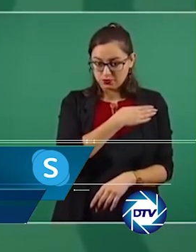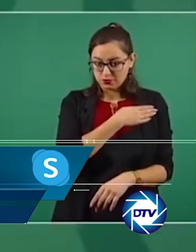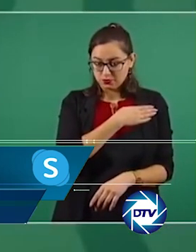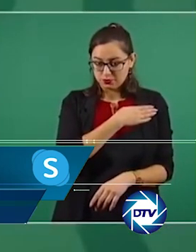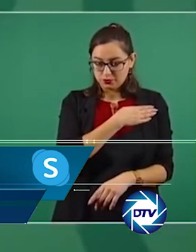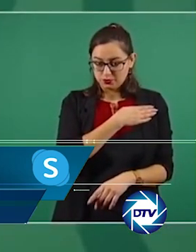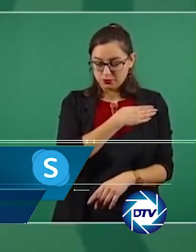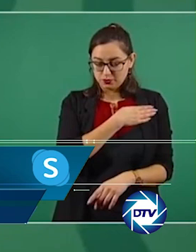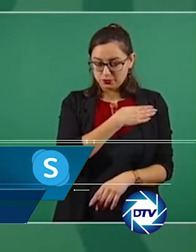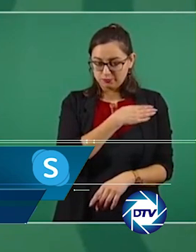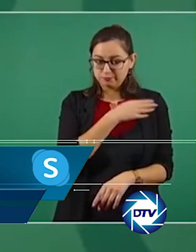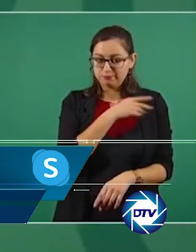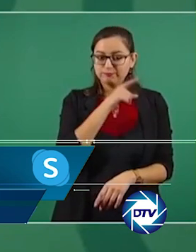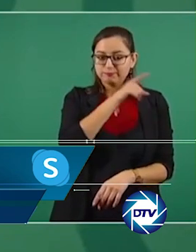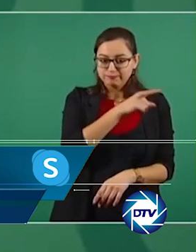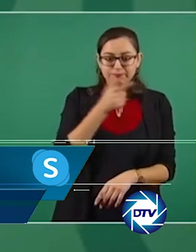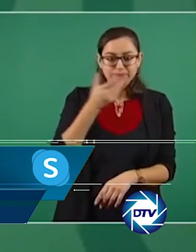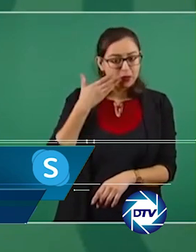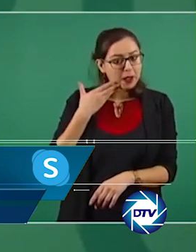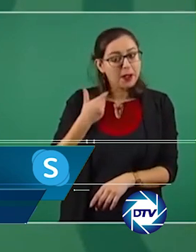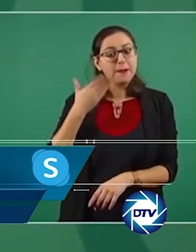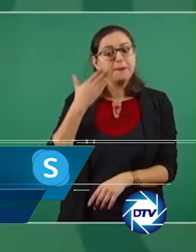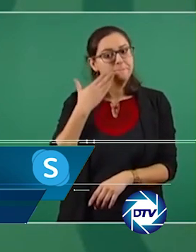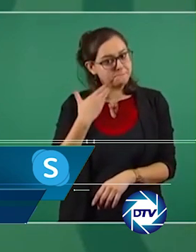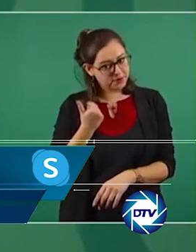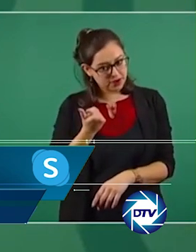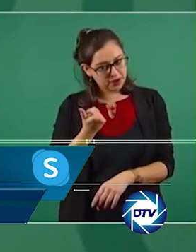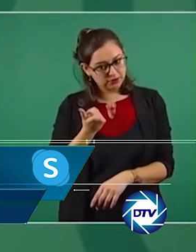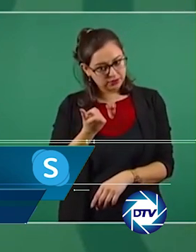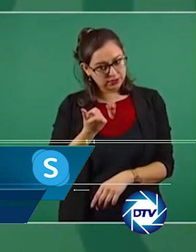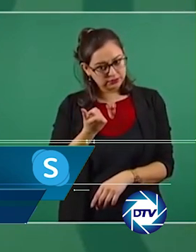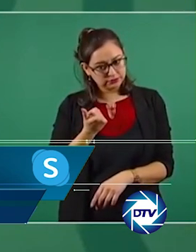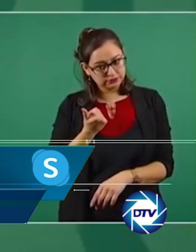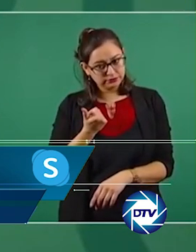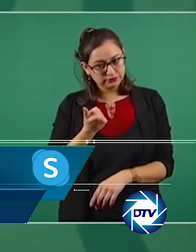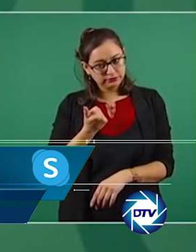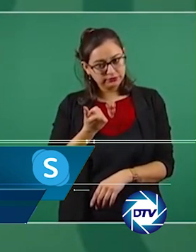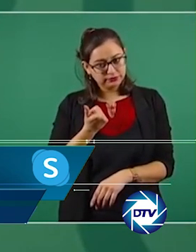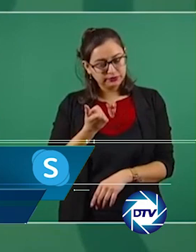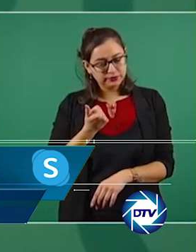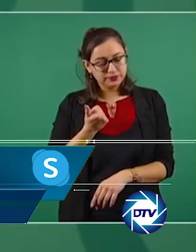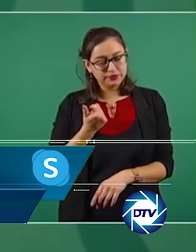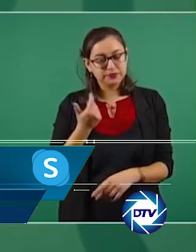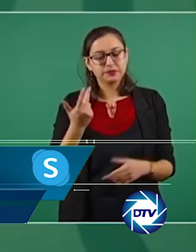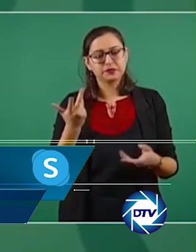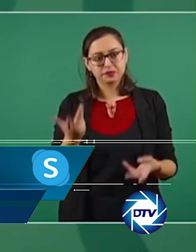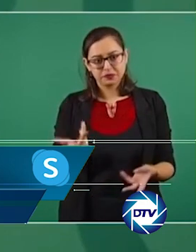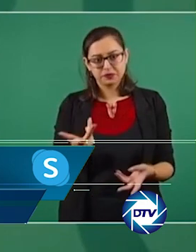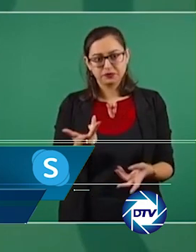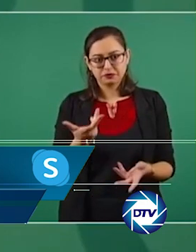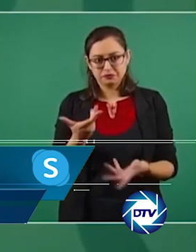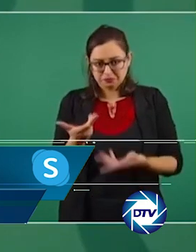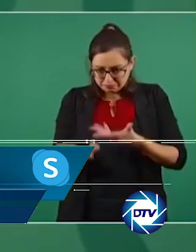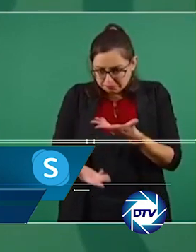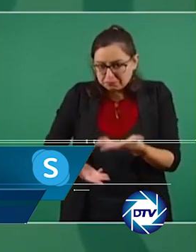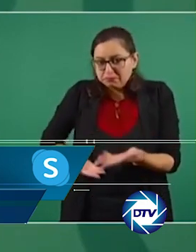insistió que con el gobierno de Joe Biden existe una buena relación en la que el político demócrata respeta a